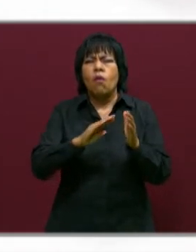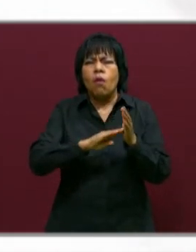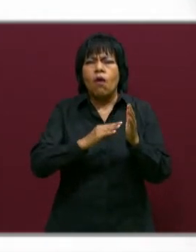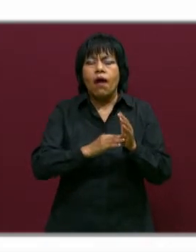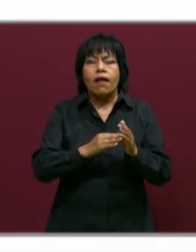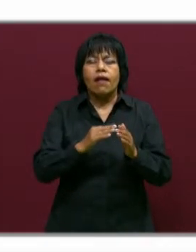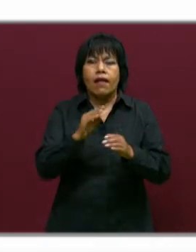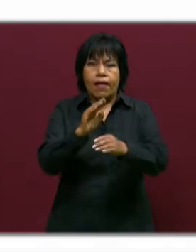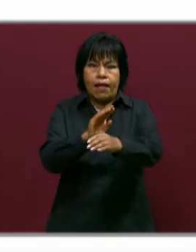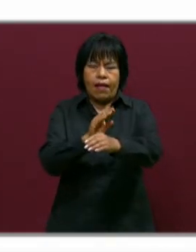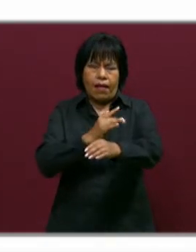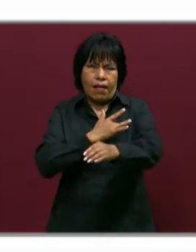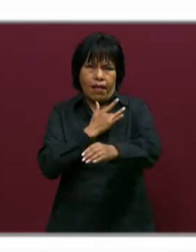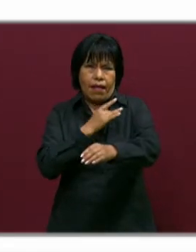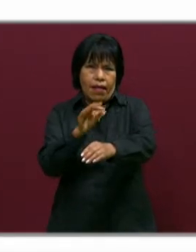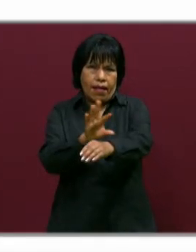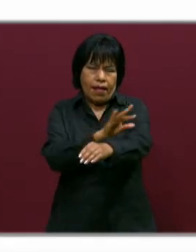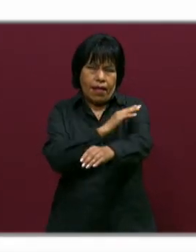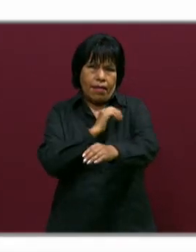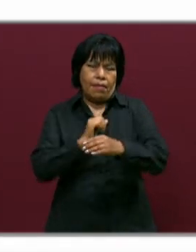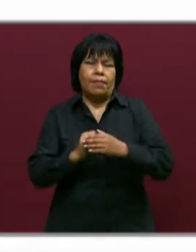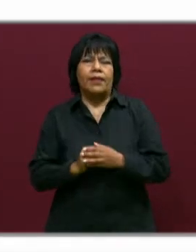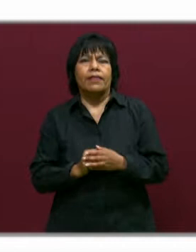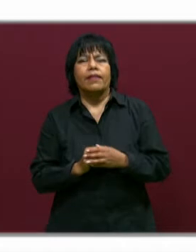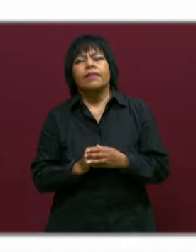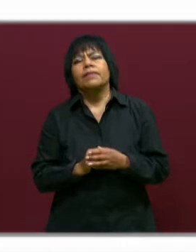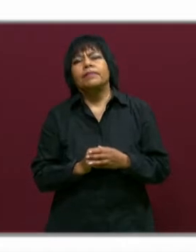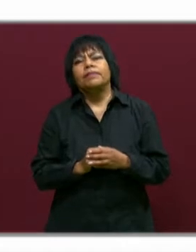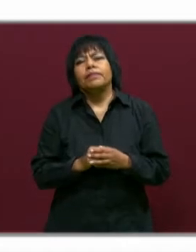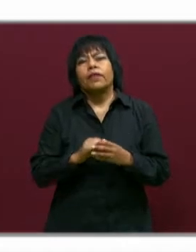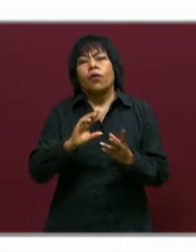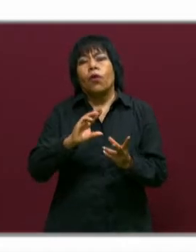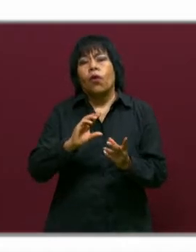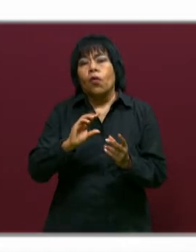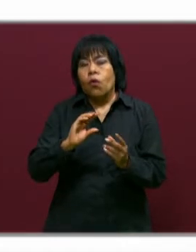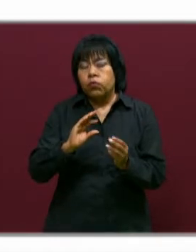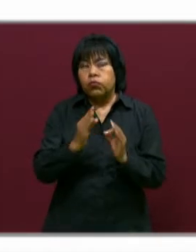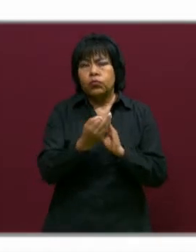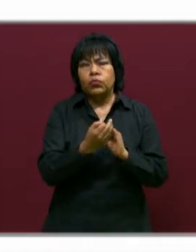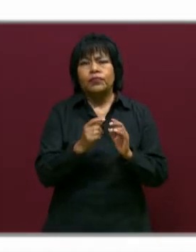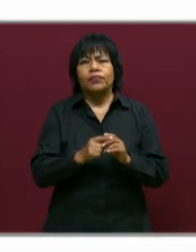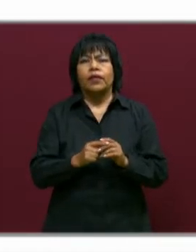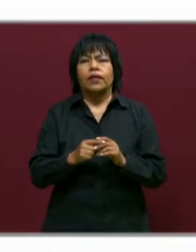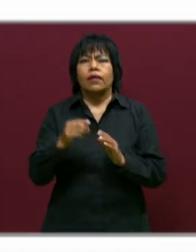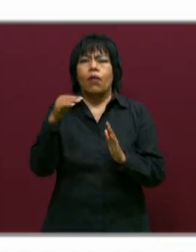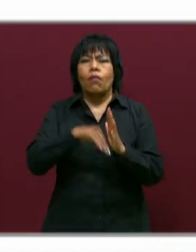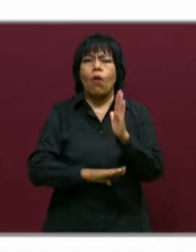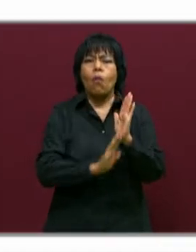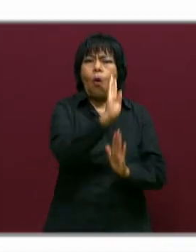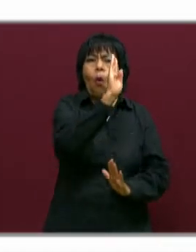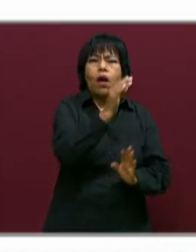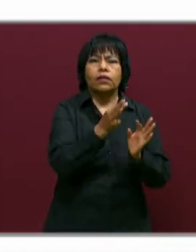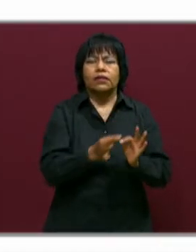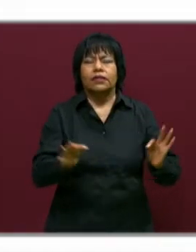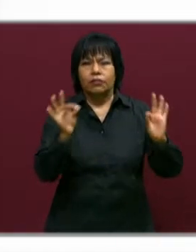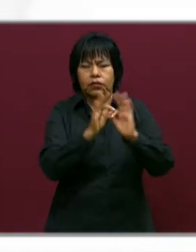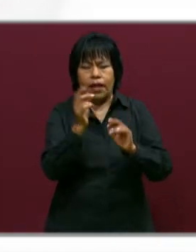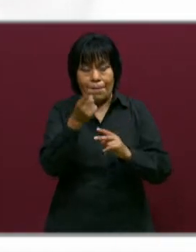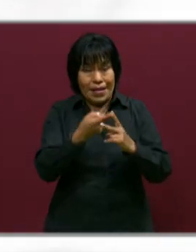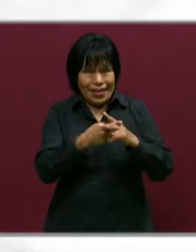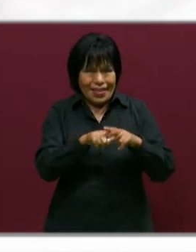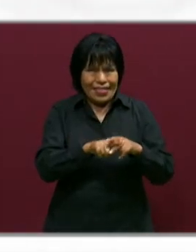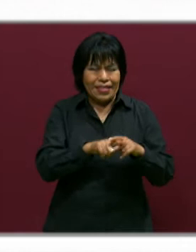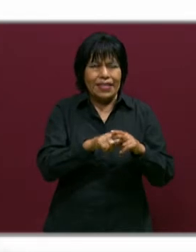emociones, la empatía y la resiliencia. Recuperar y analizar la información que tienen de sus alumnos para iniciar la